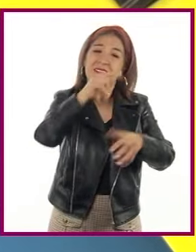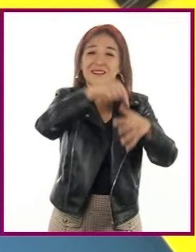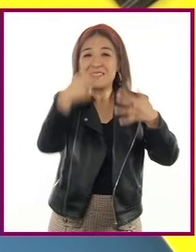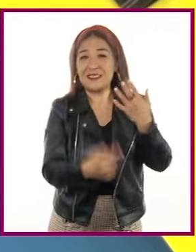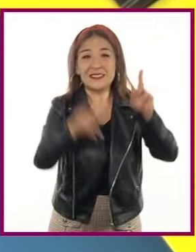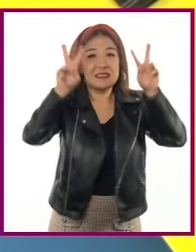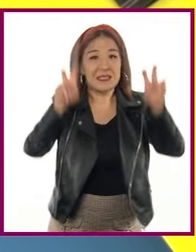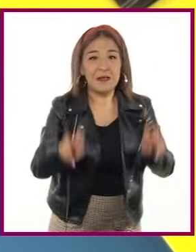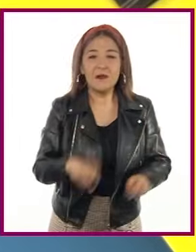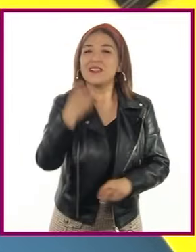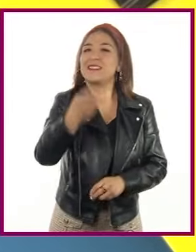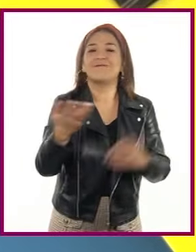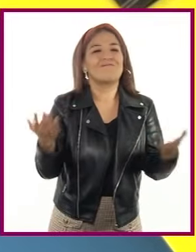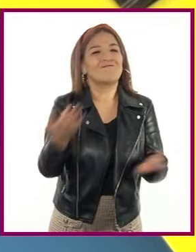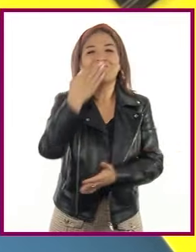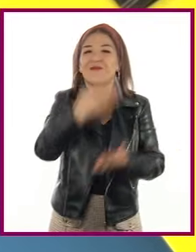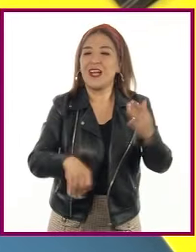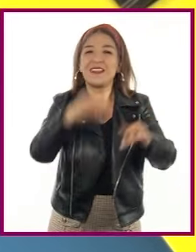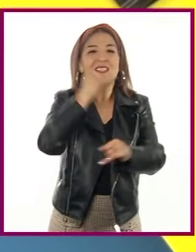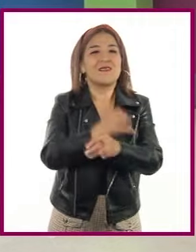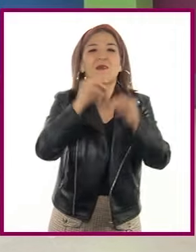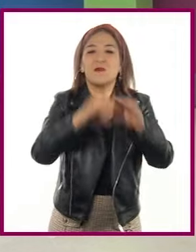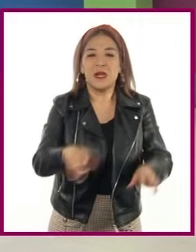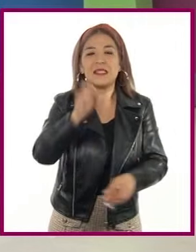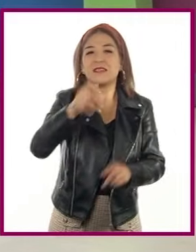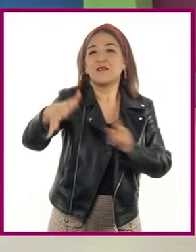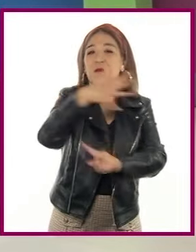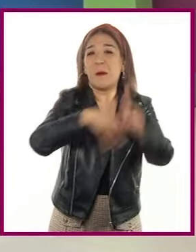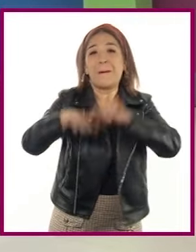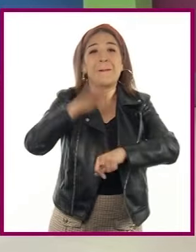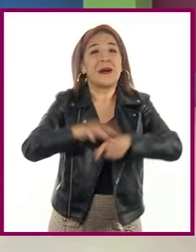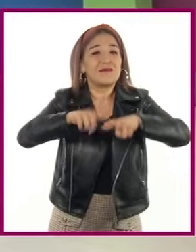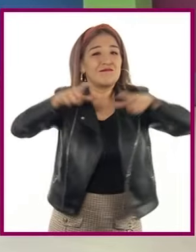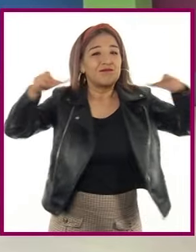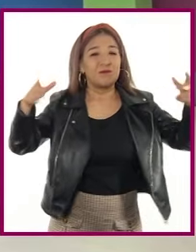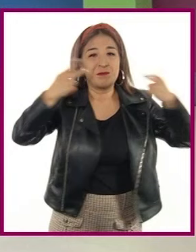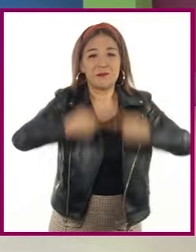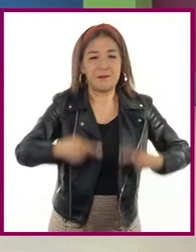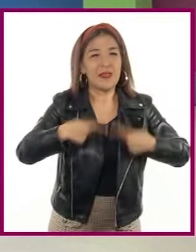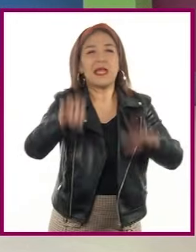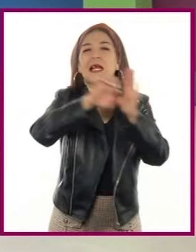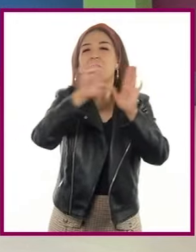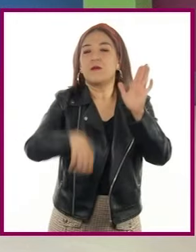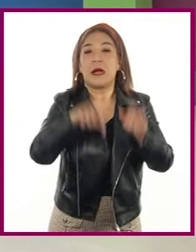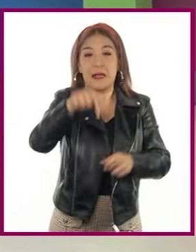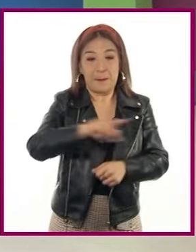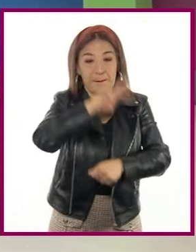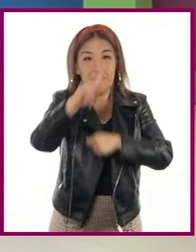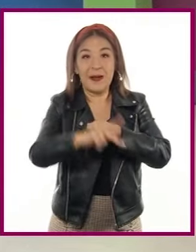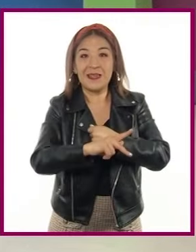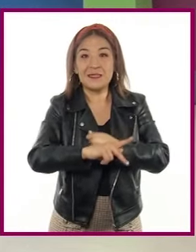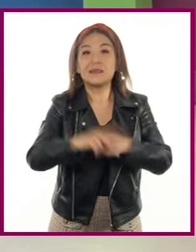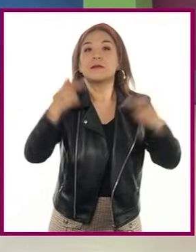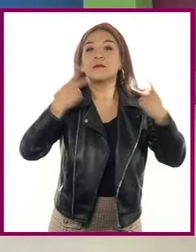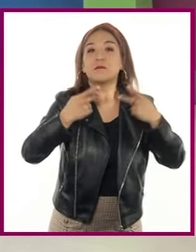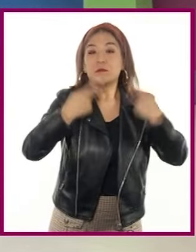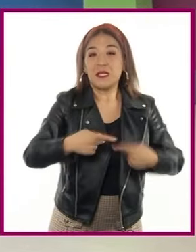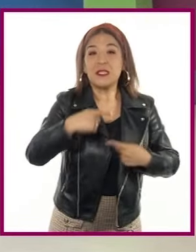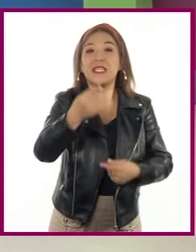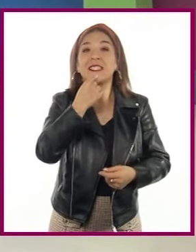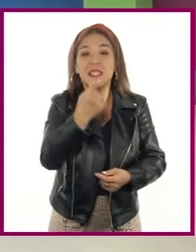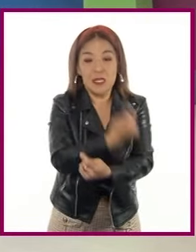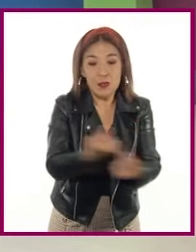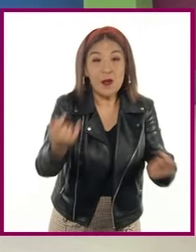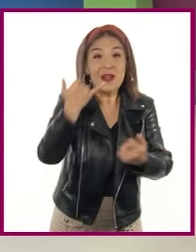resultan insuficientes para lugares sobrepoblados. Por ejemplo, en los países donde predomina la población infantil y